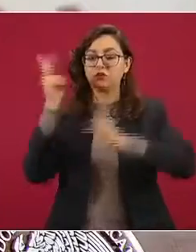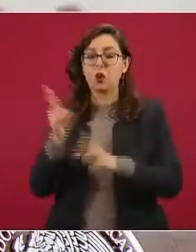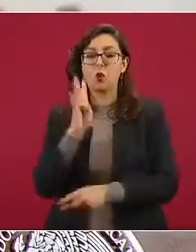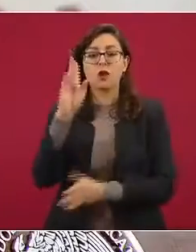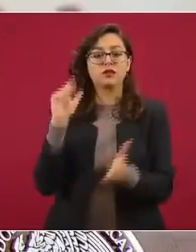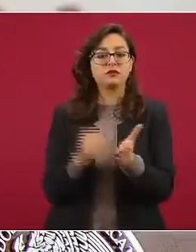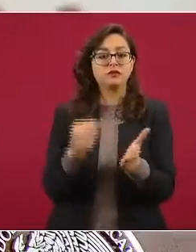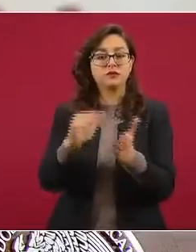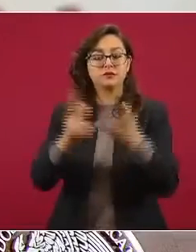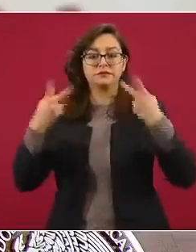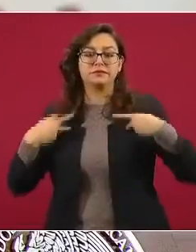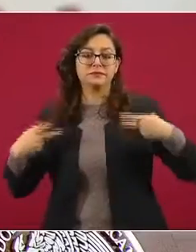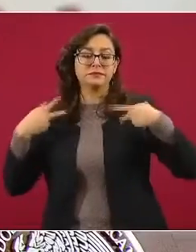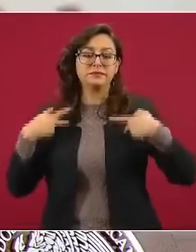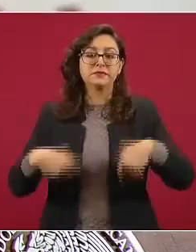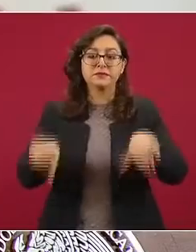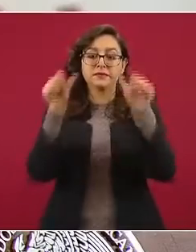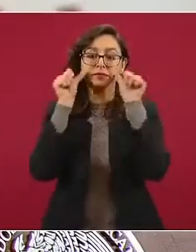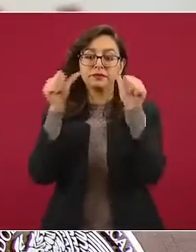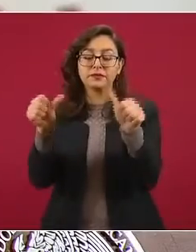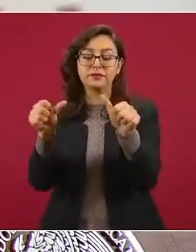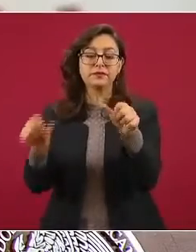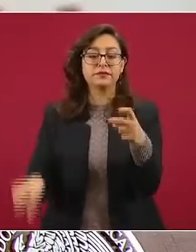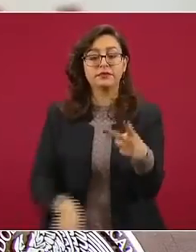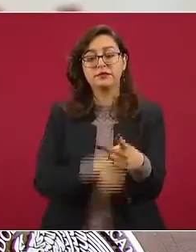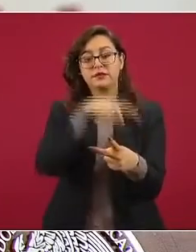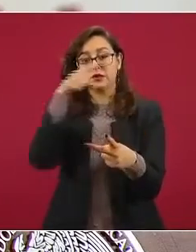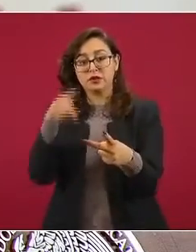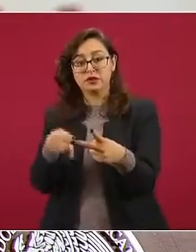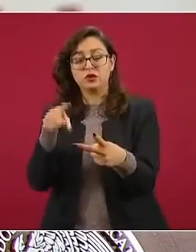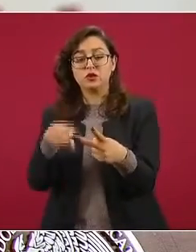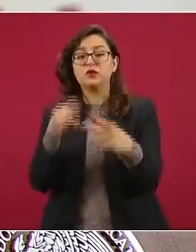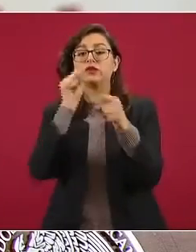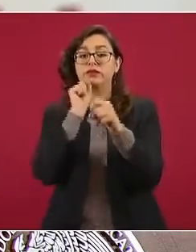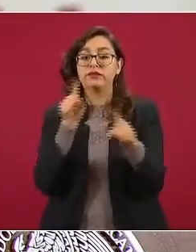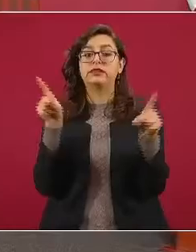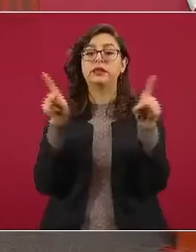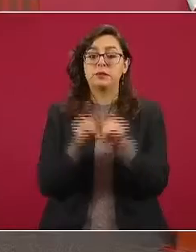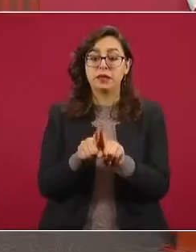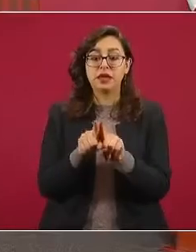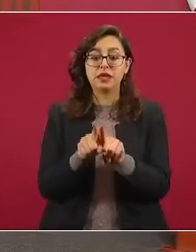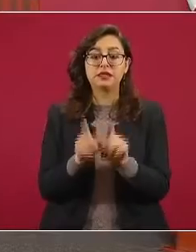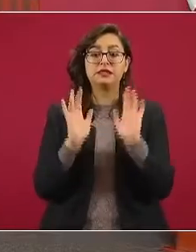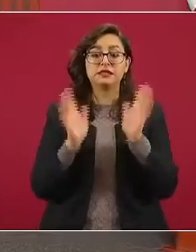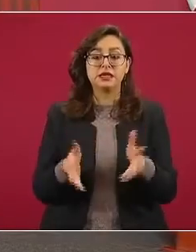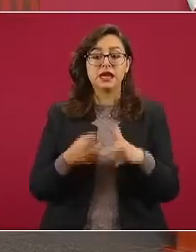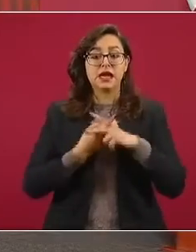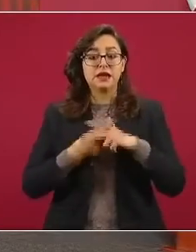Y, en segundo lugar, como señalaba el señor presidente, seguimos con un